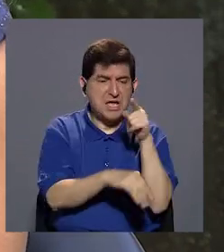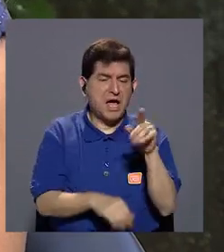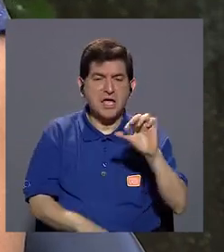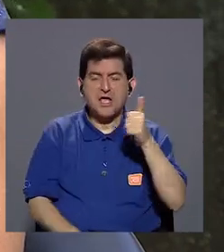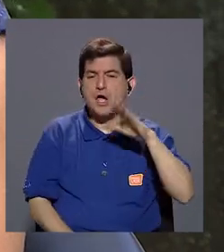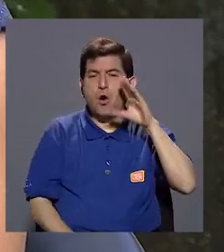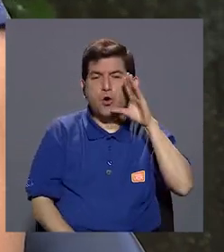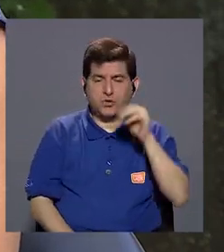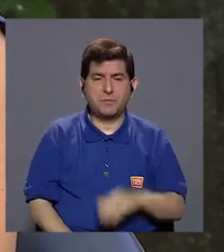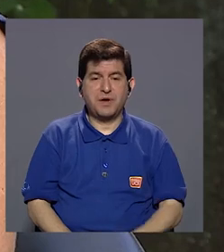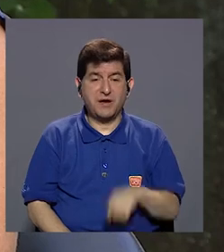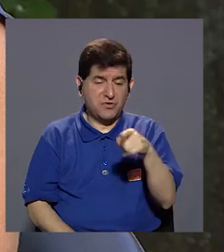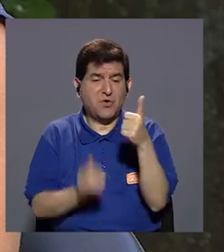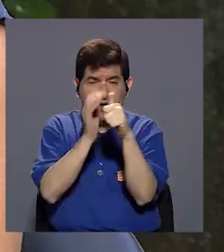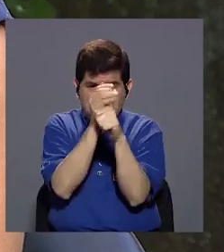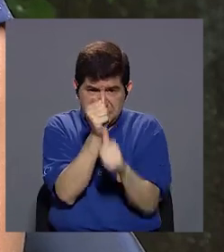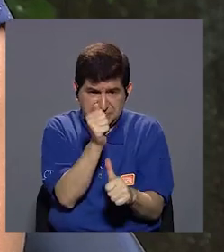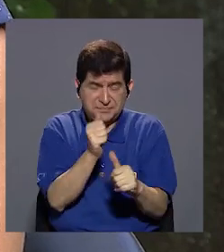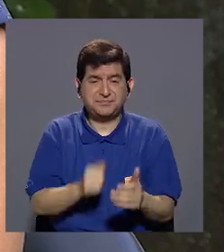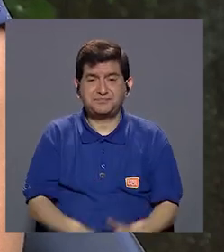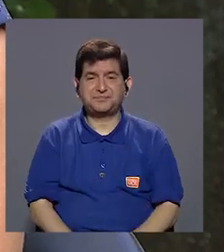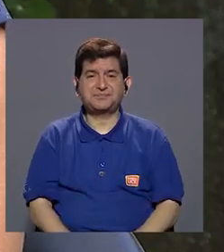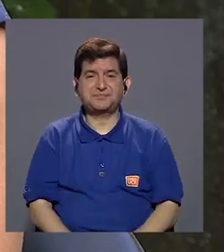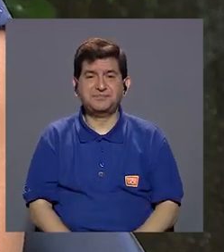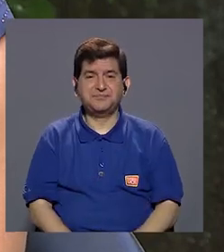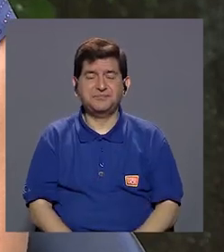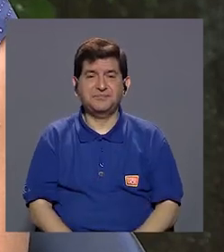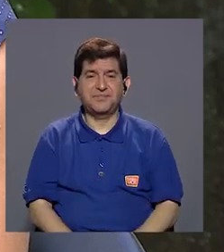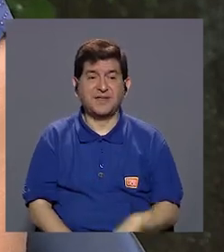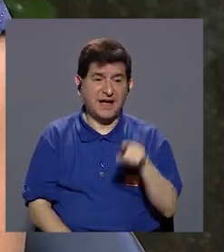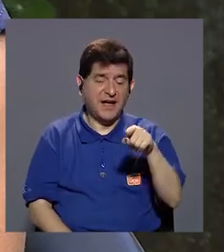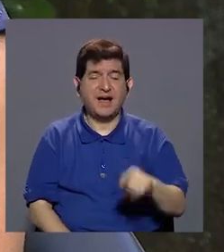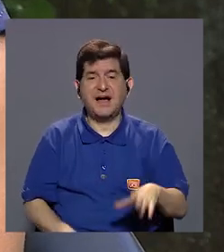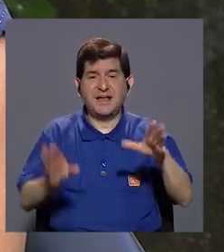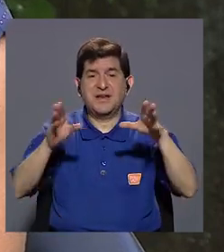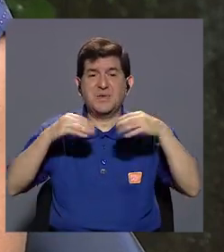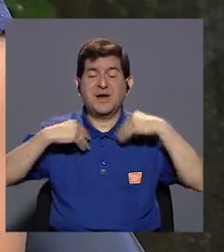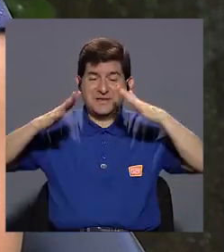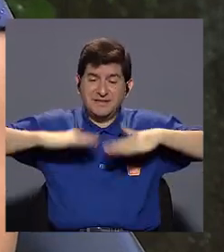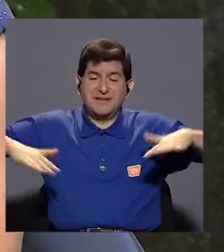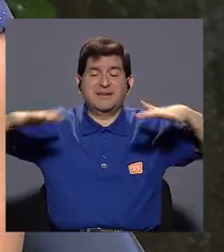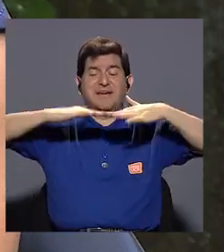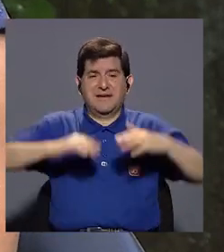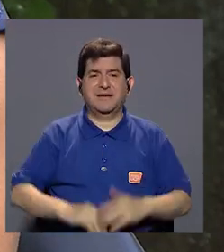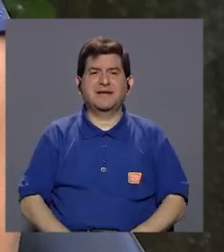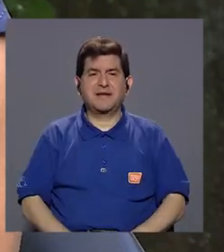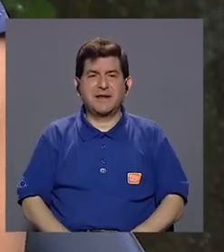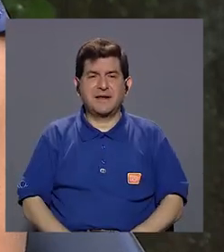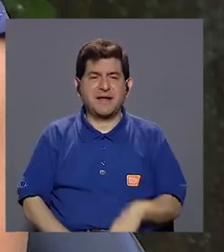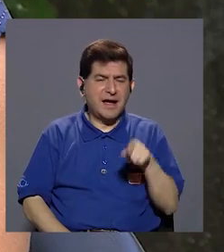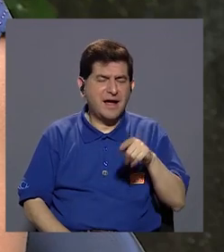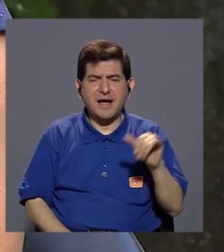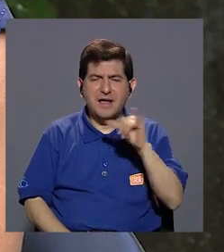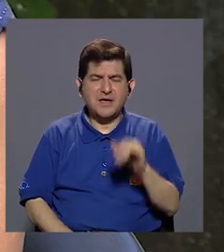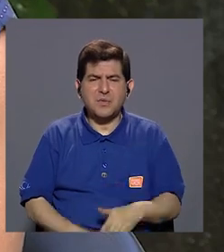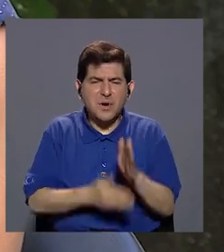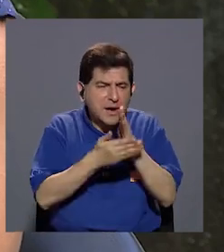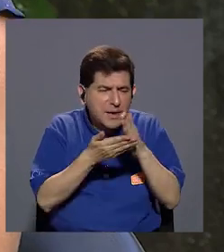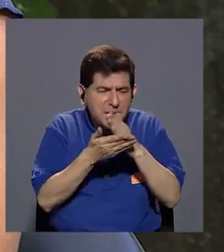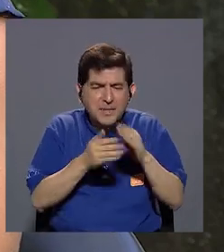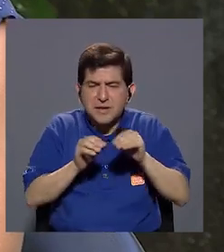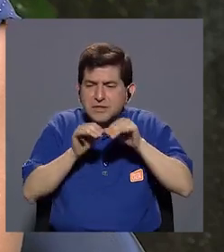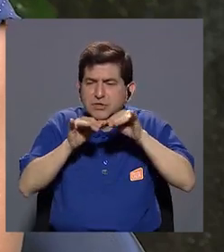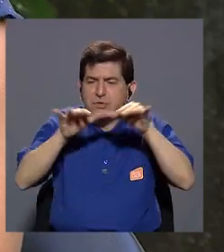otro perrito que defecó ahí, entonces, este, lo adquiere del ambiente, ¿verdad? Partículas que viajan, igual que como nosotros